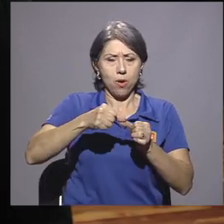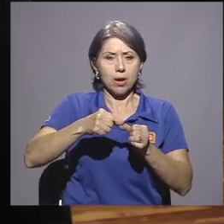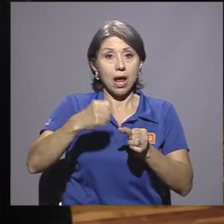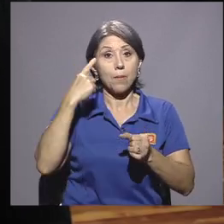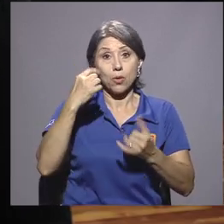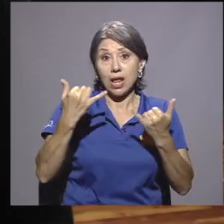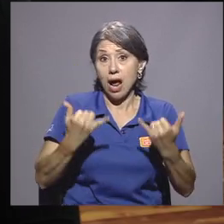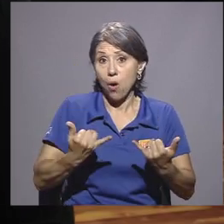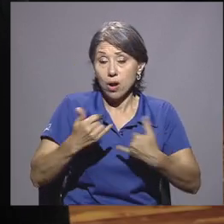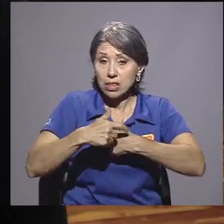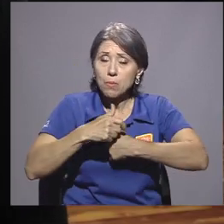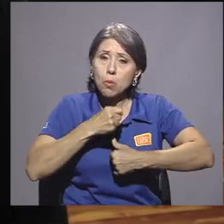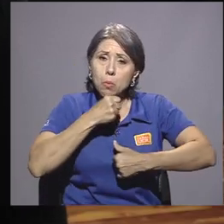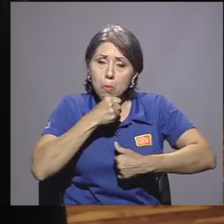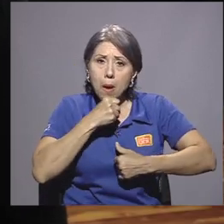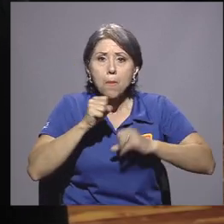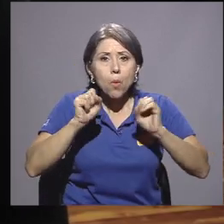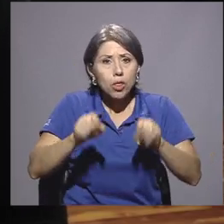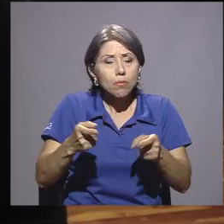Valeterapia